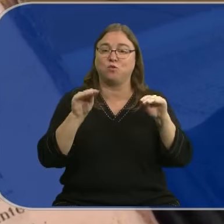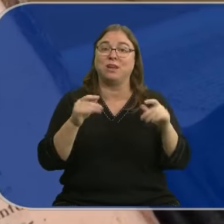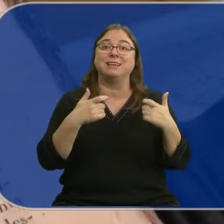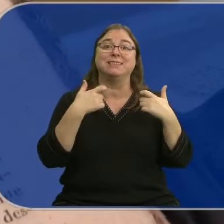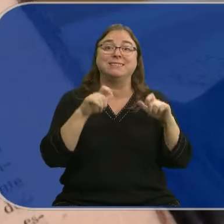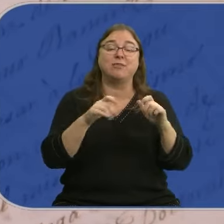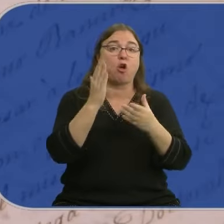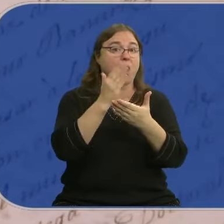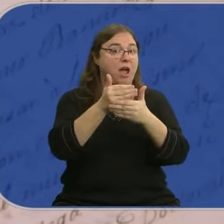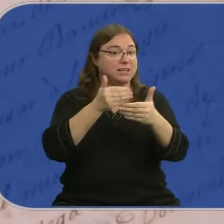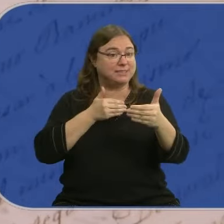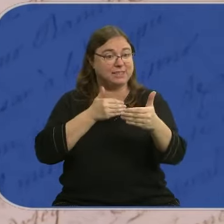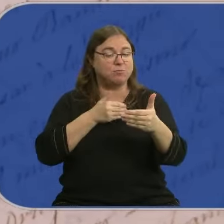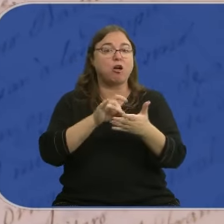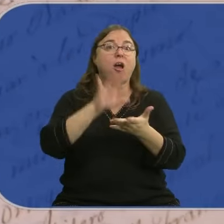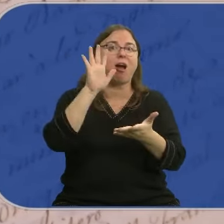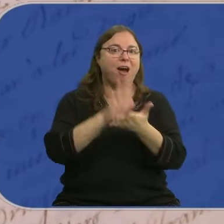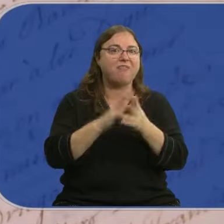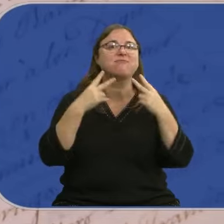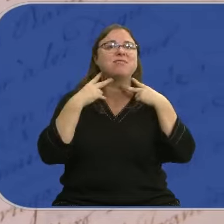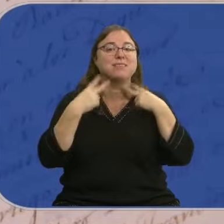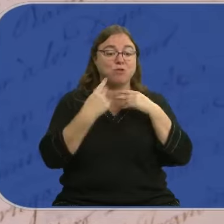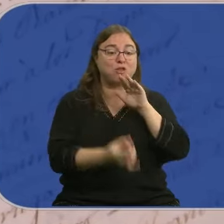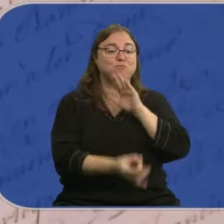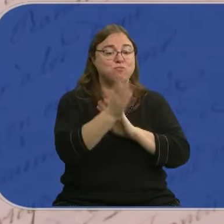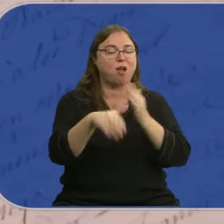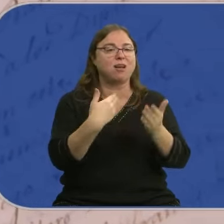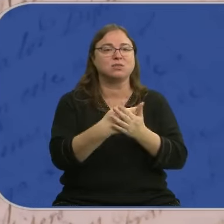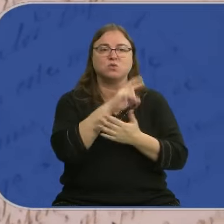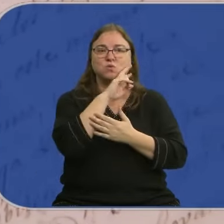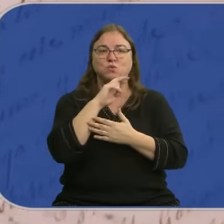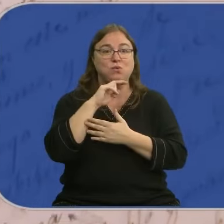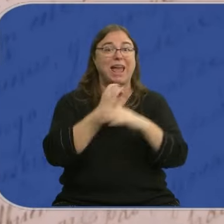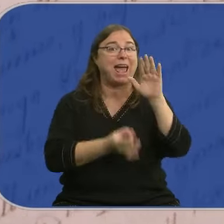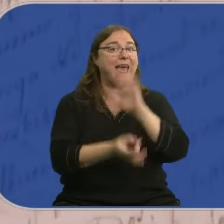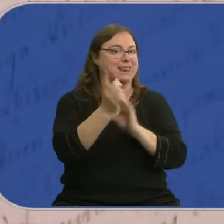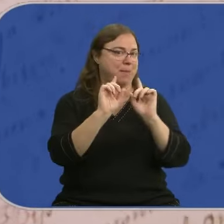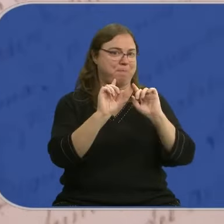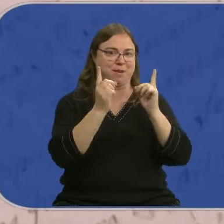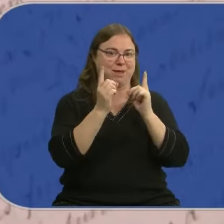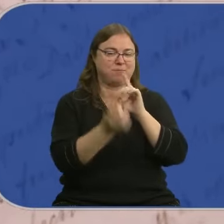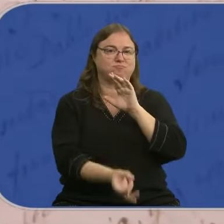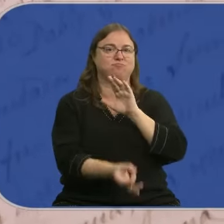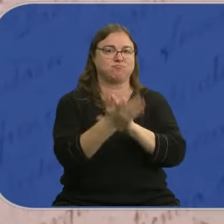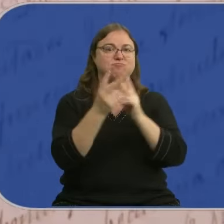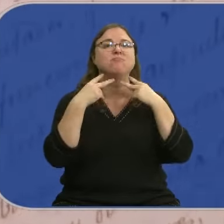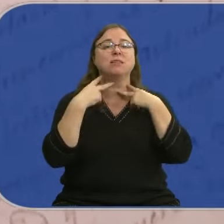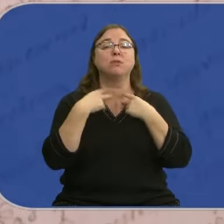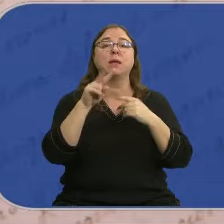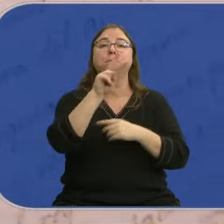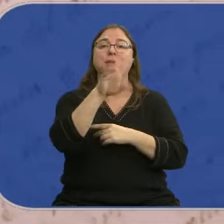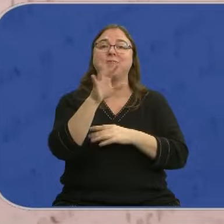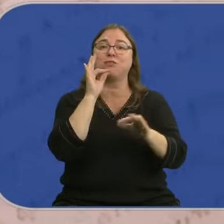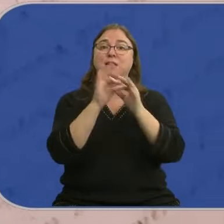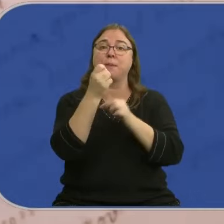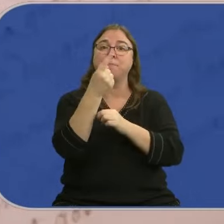la sección del archivo conserva las actas de la Diputación desde su creación. Es el acta constitutiva de la Diputación. El 25 de